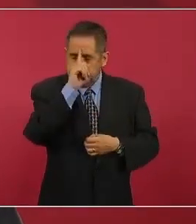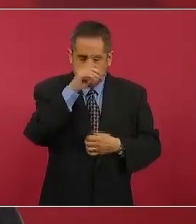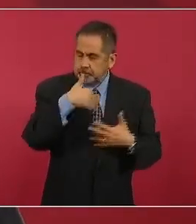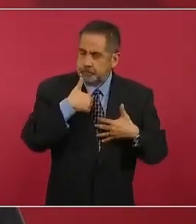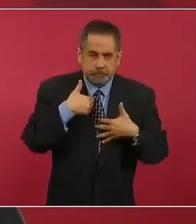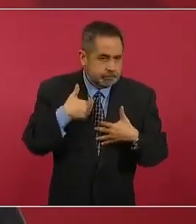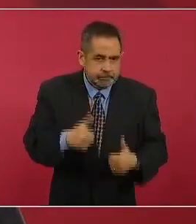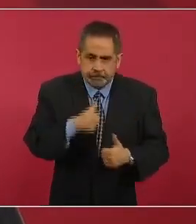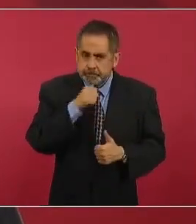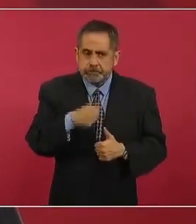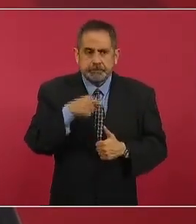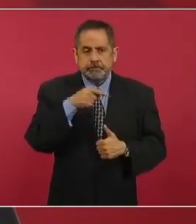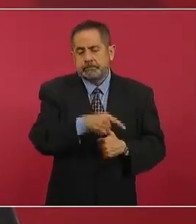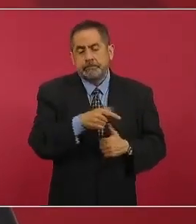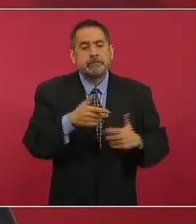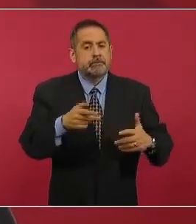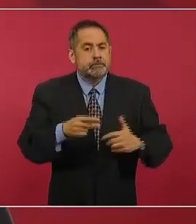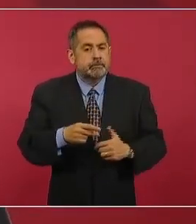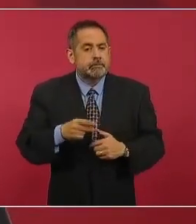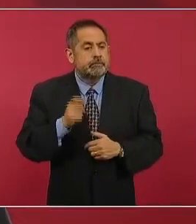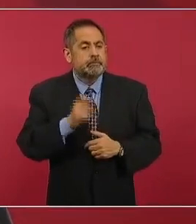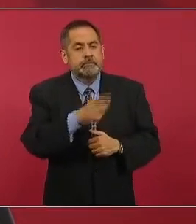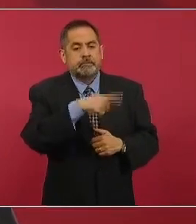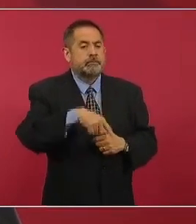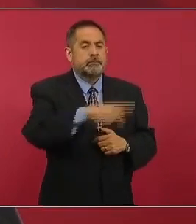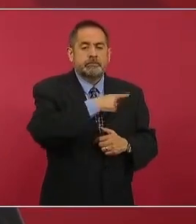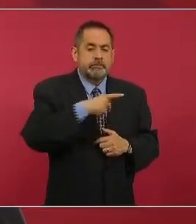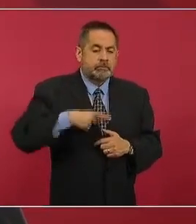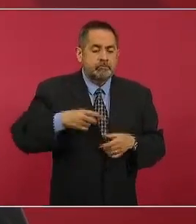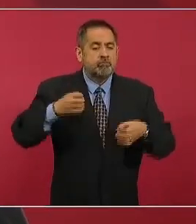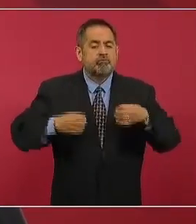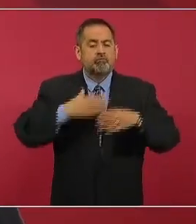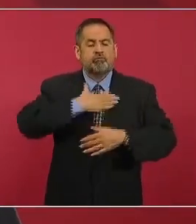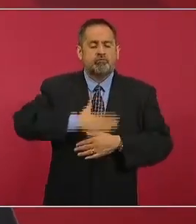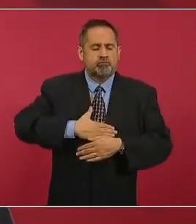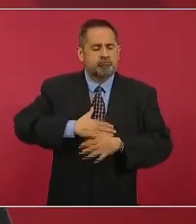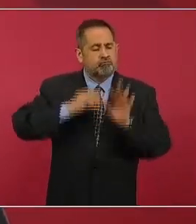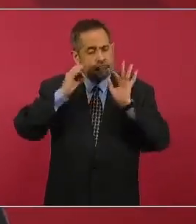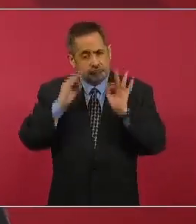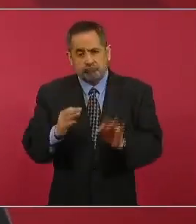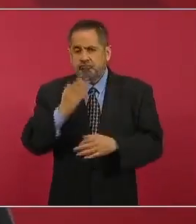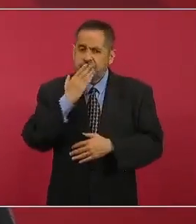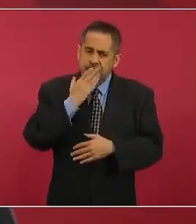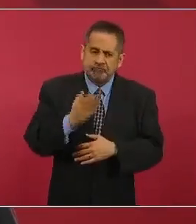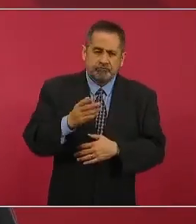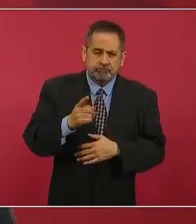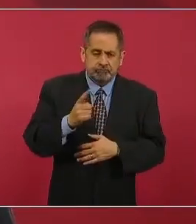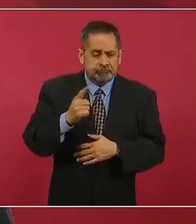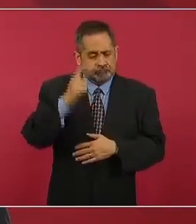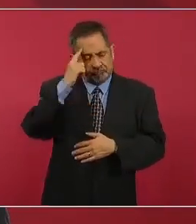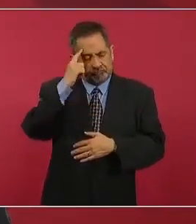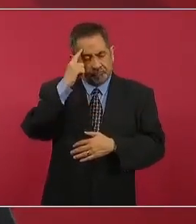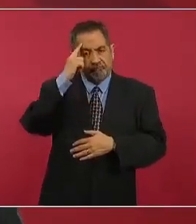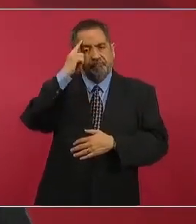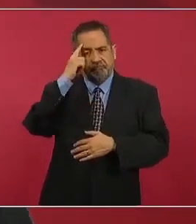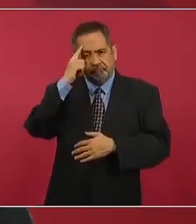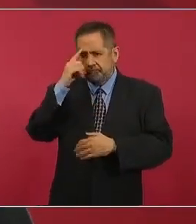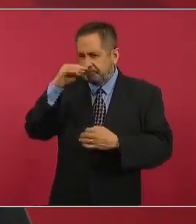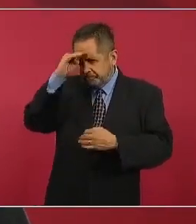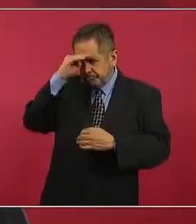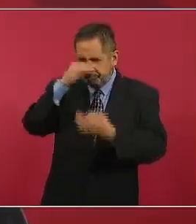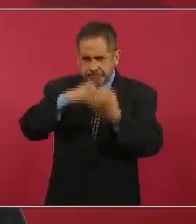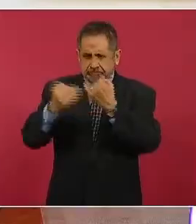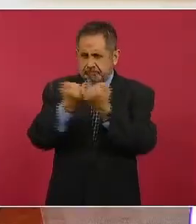que deben de hacer justicia pensando en todos